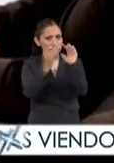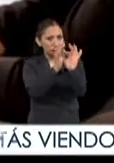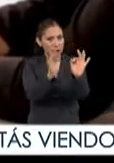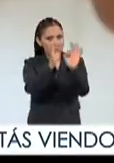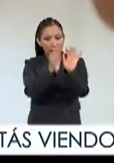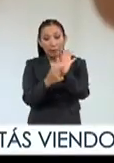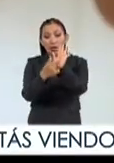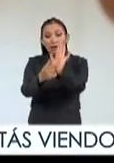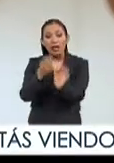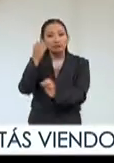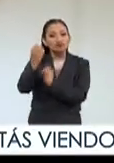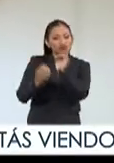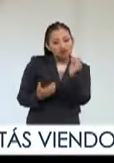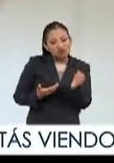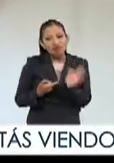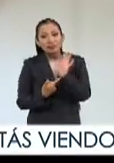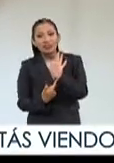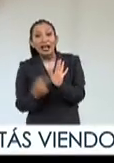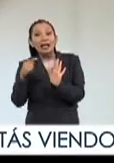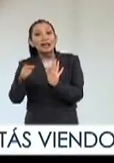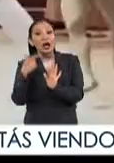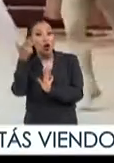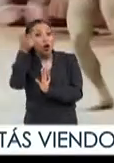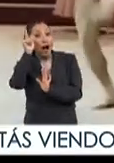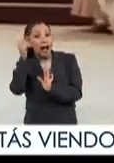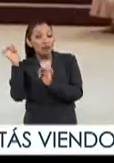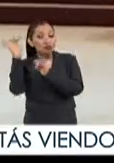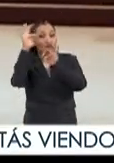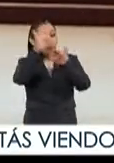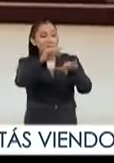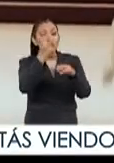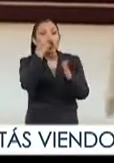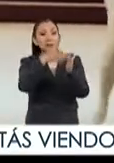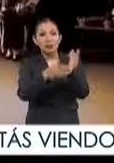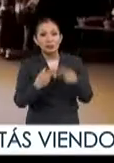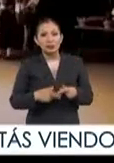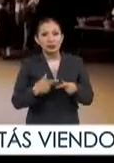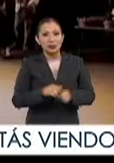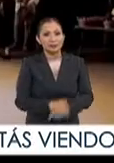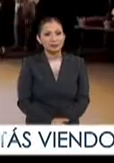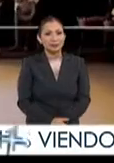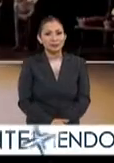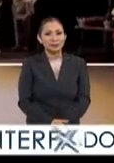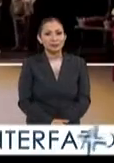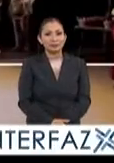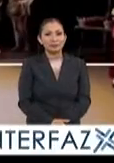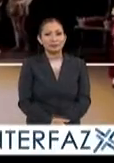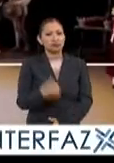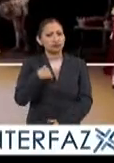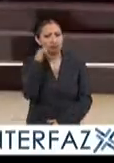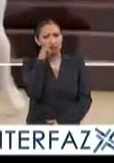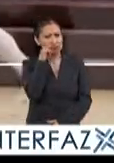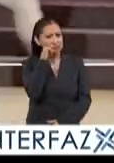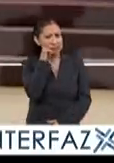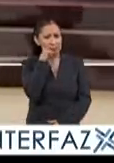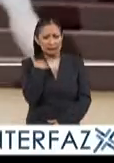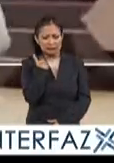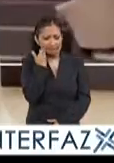y presentaciones artísticas en la que se espera la asistencia de más de dos mil personas Yo siempre tuve